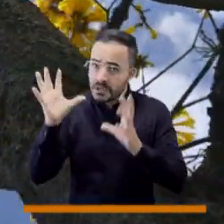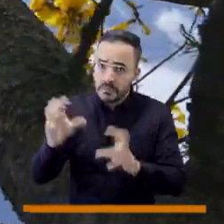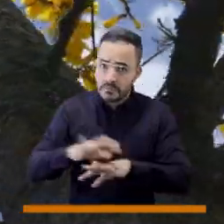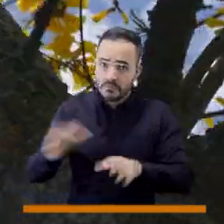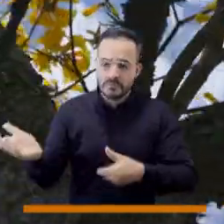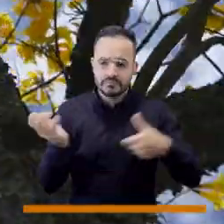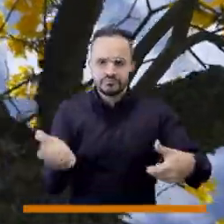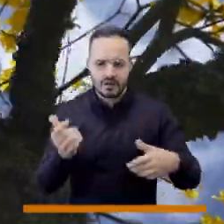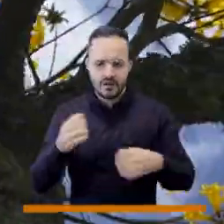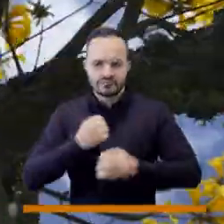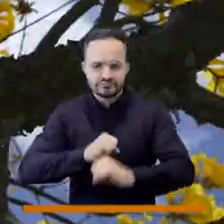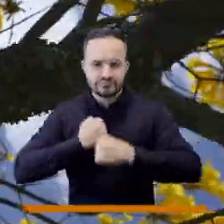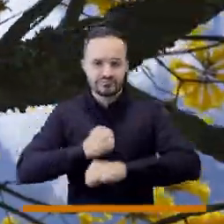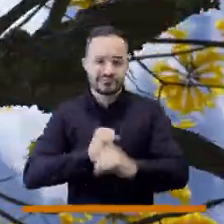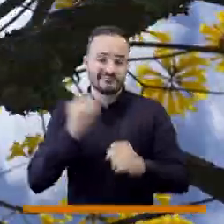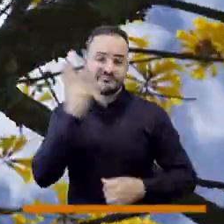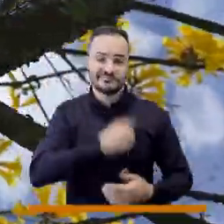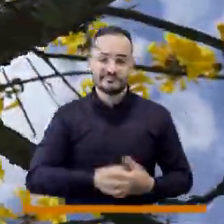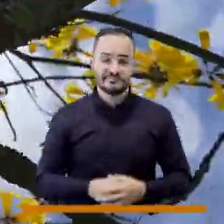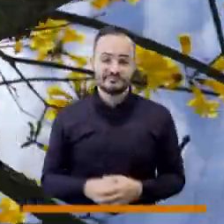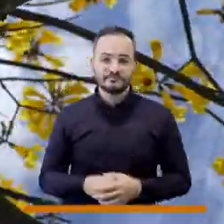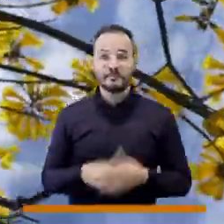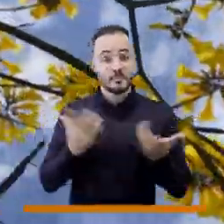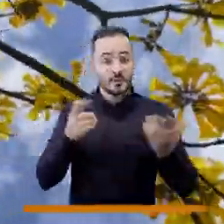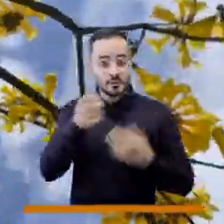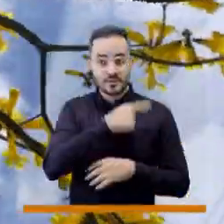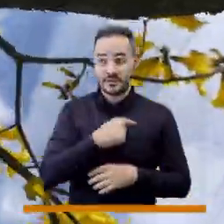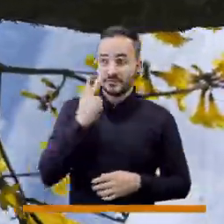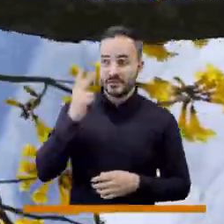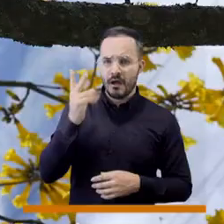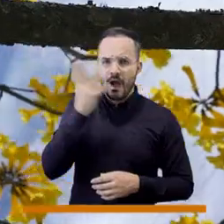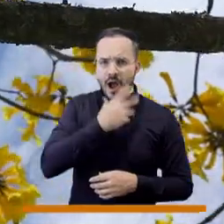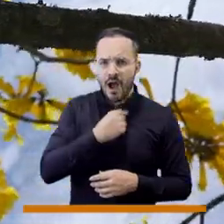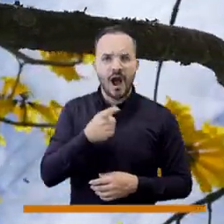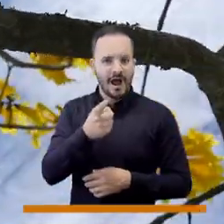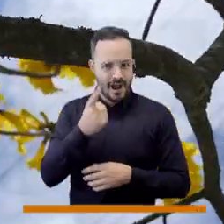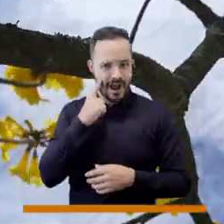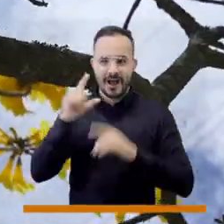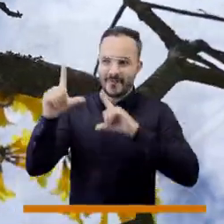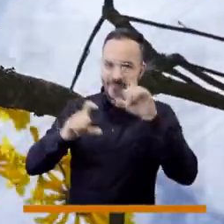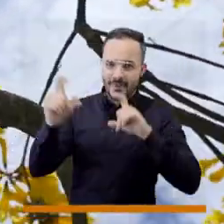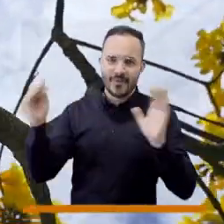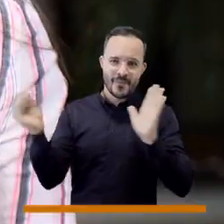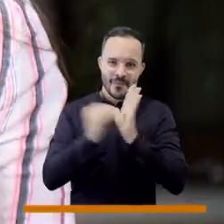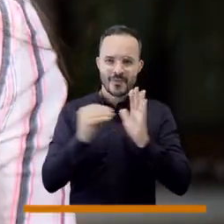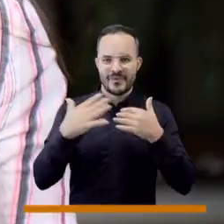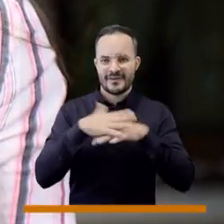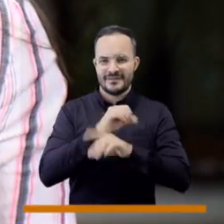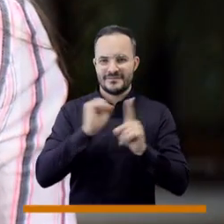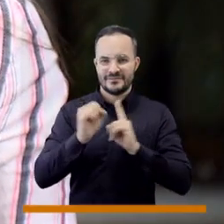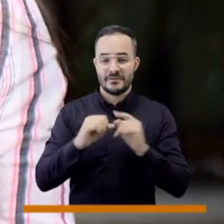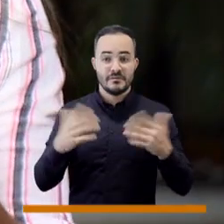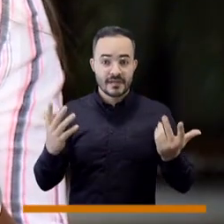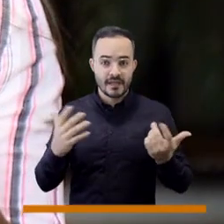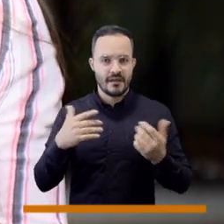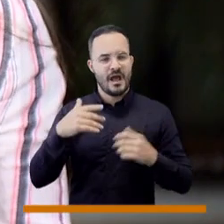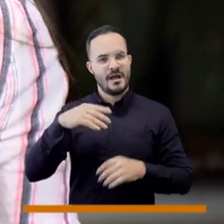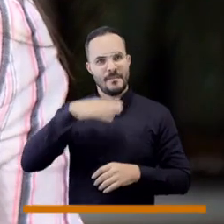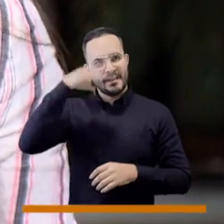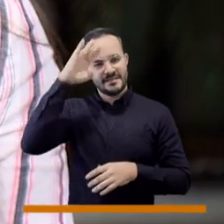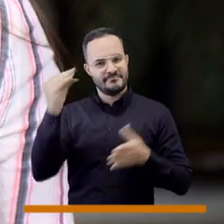artesanías muy importantes. Cada vez que vea uno de estos guayacanes florecidos, no dude en tomarle una foto y subirle a las redes sociales